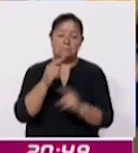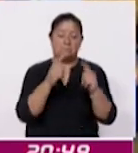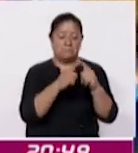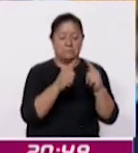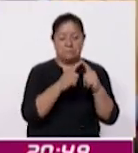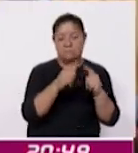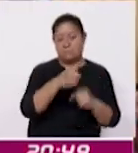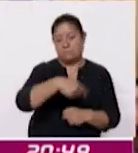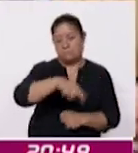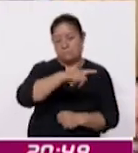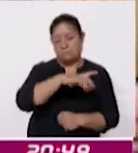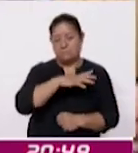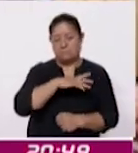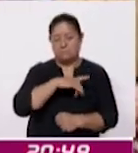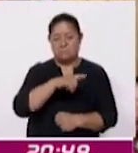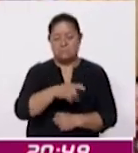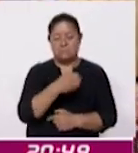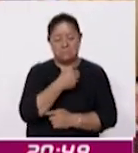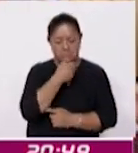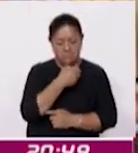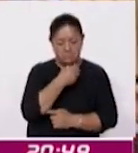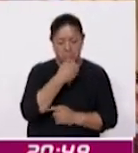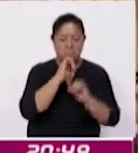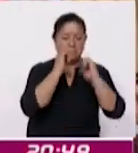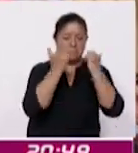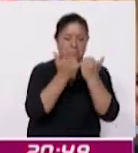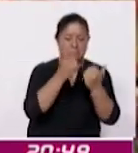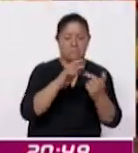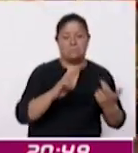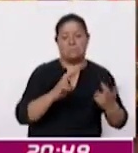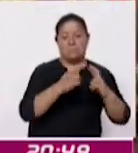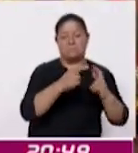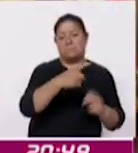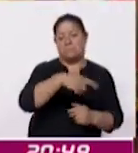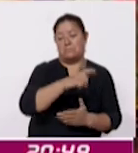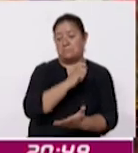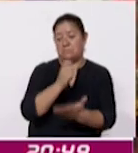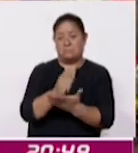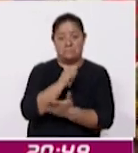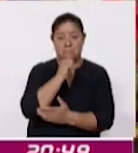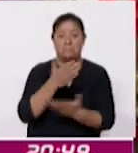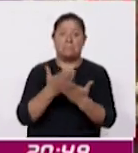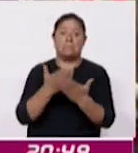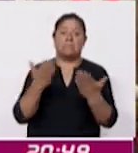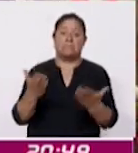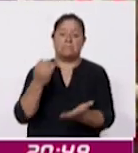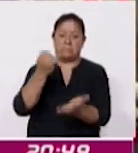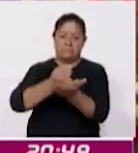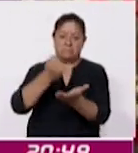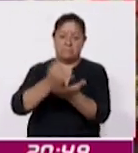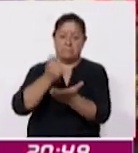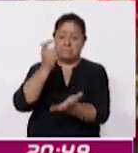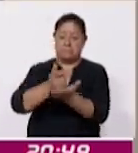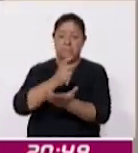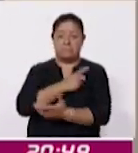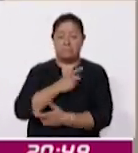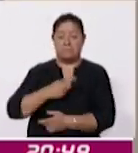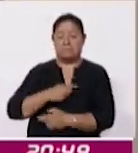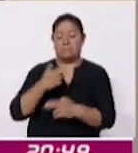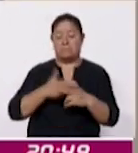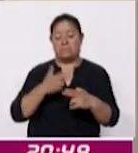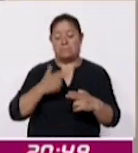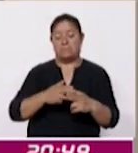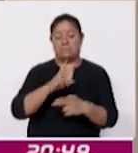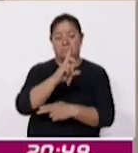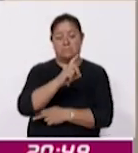denominaciones confesiones y fundaciones religiosas Ahora las iglesias deberán pagar impuestos de hasta el 30%